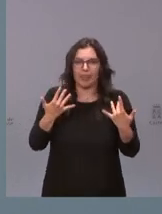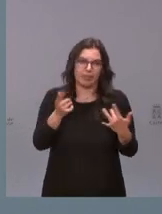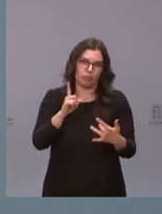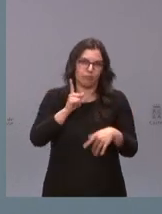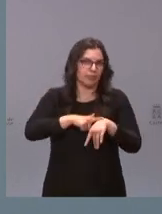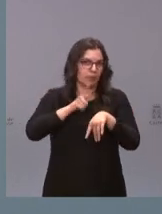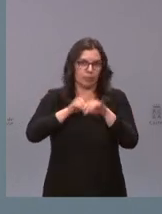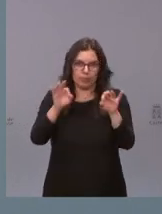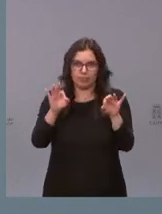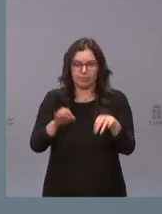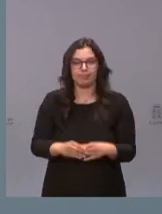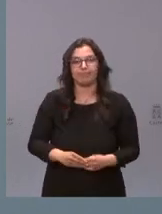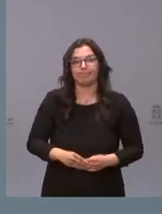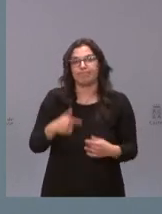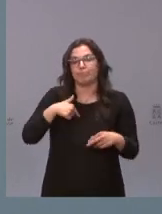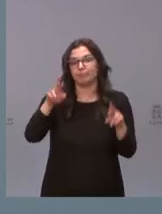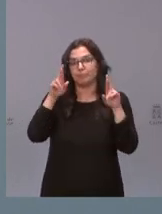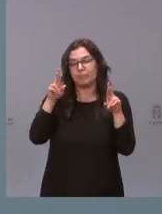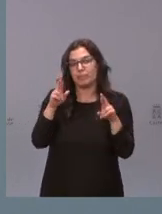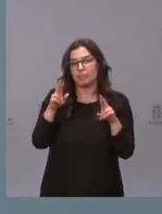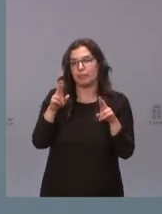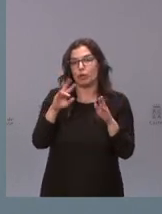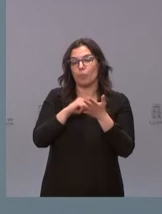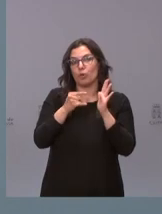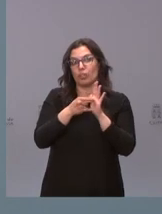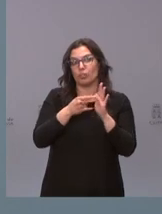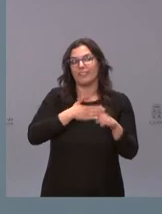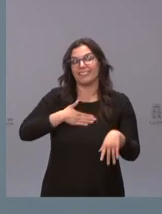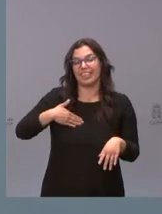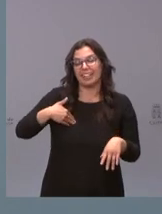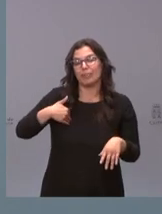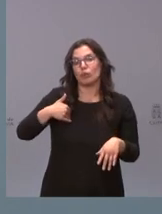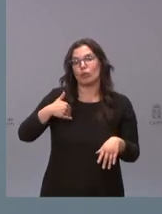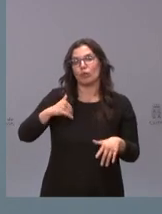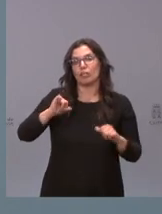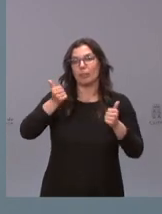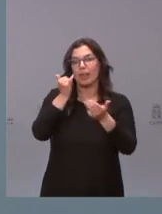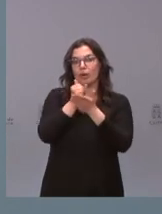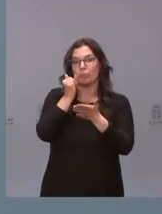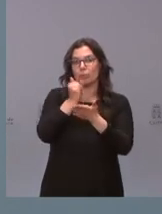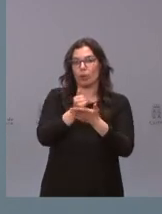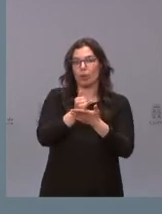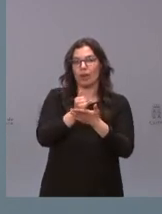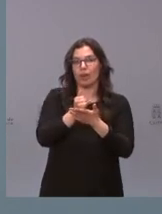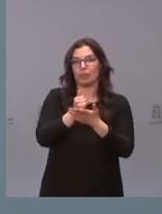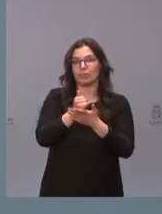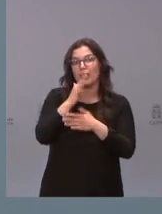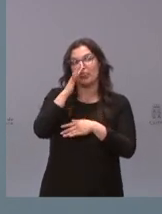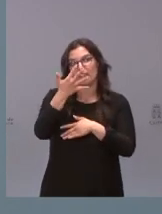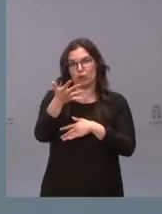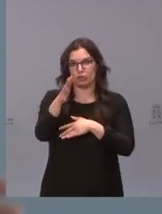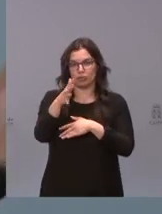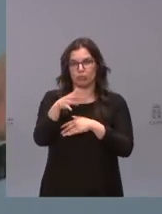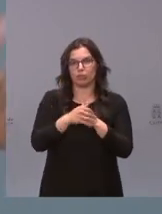yo lo que espero sería el proyecto la idea sería poder empezar el ensayo clínico en unos cinco años